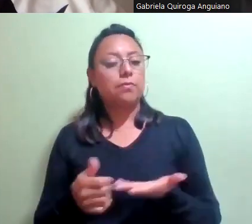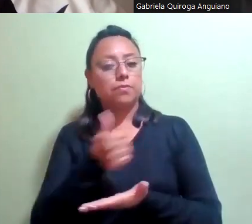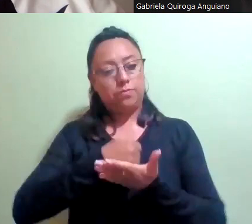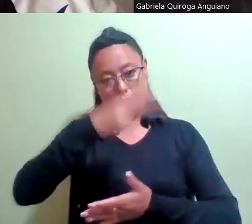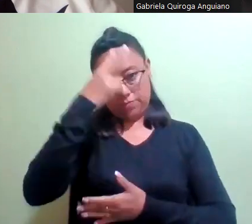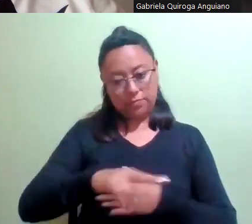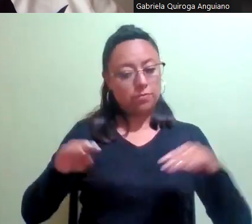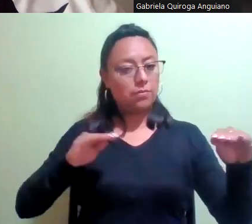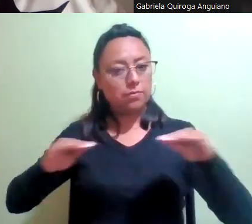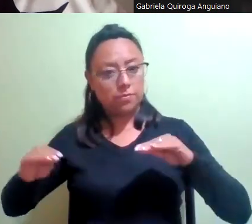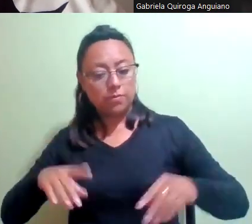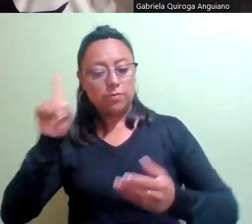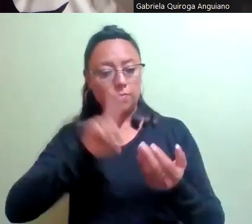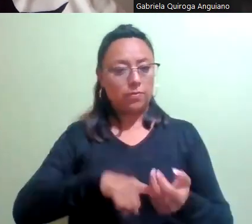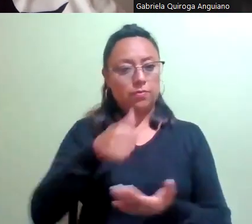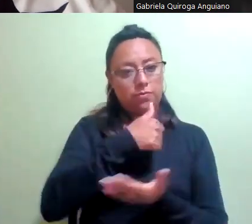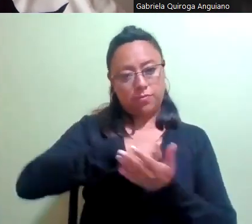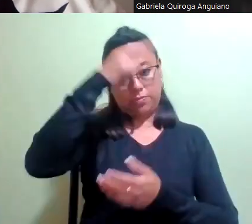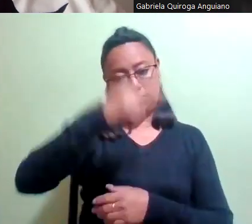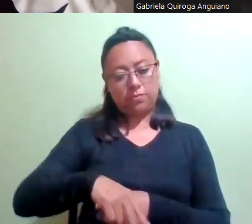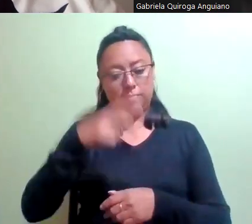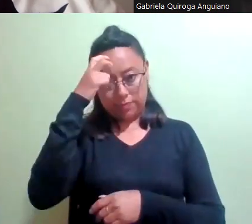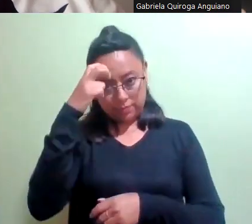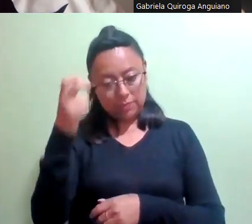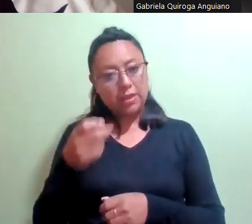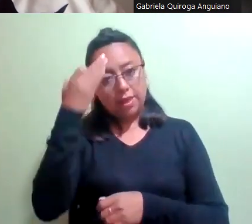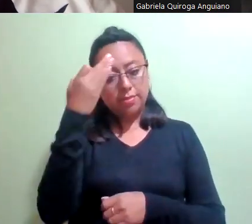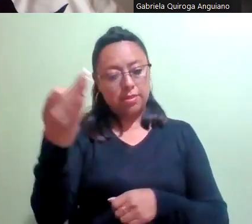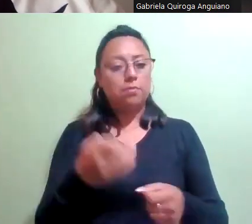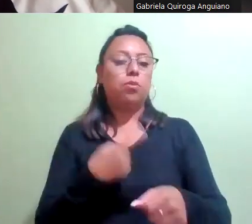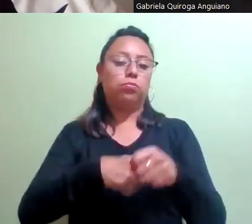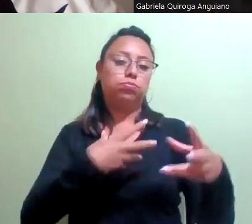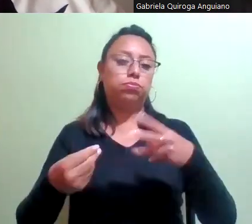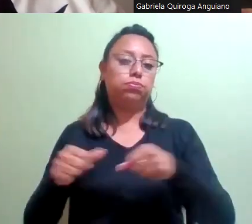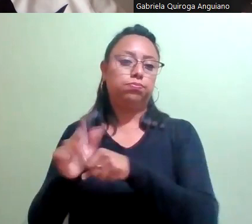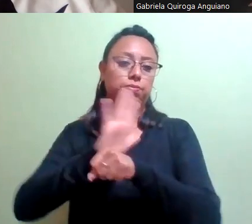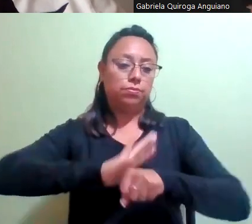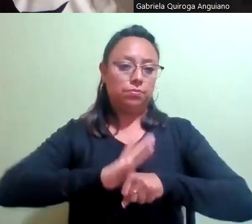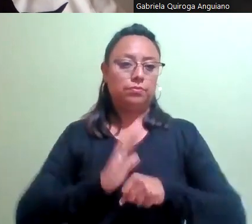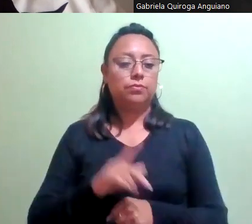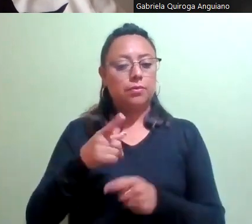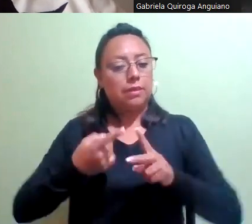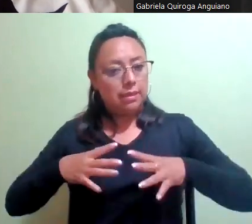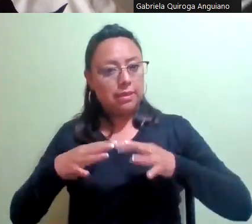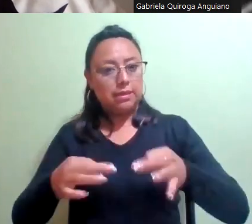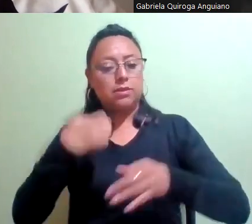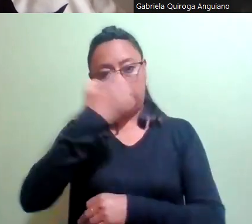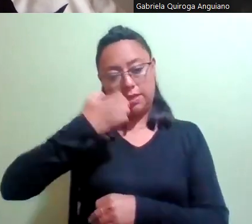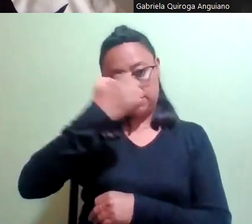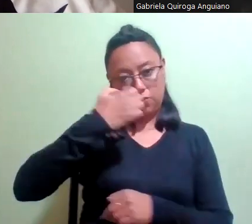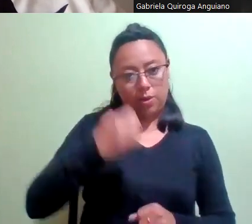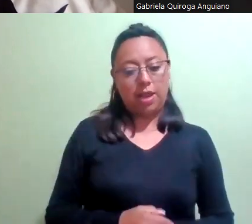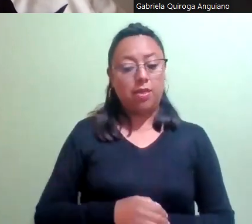en la Ciudad de México. Durante la pandemia acaecida en dos mil veinte, implementó la escuela itinerante en línea que pasó de ochocientas